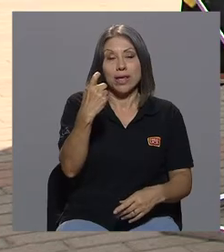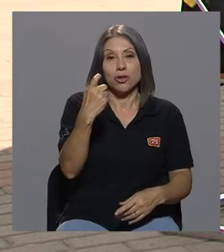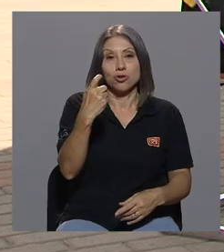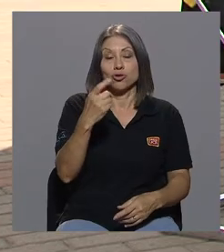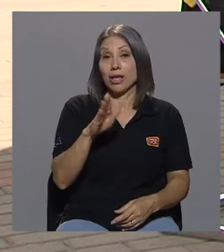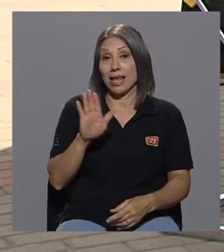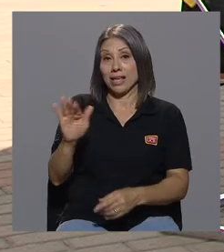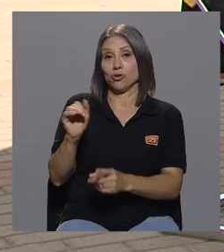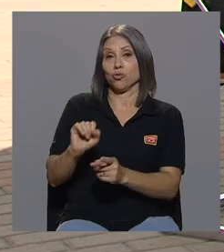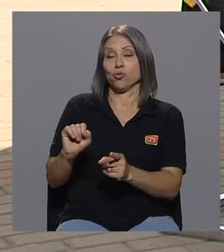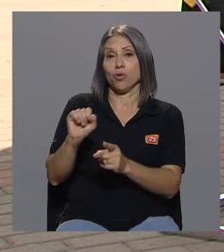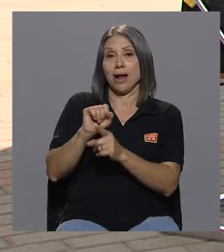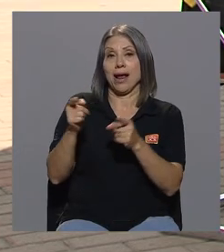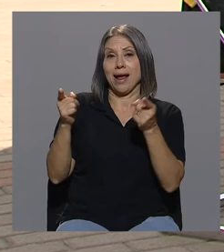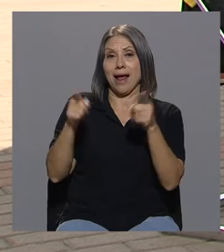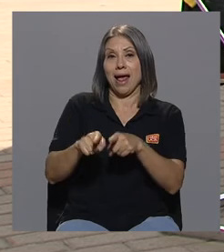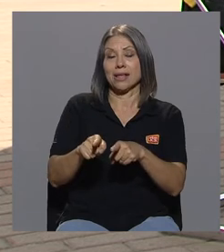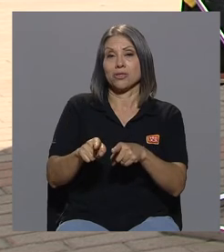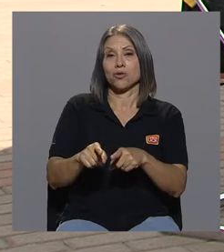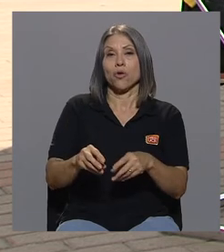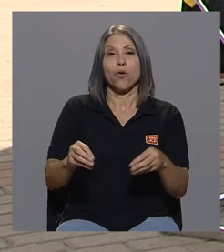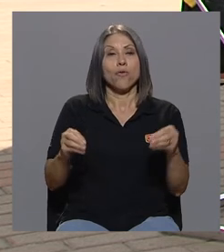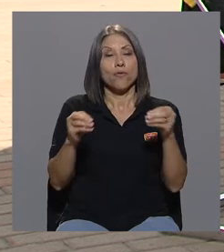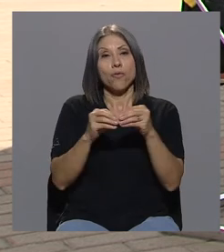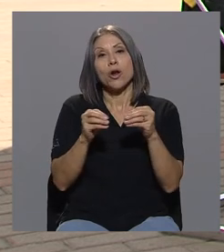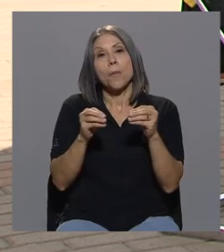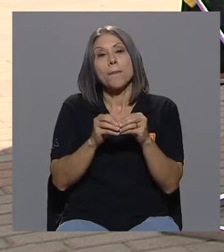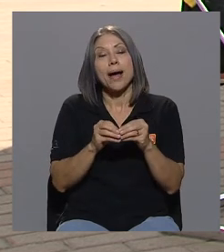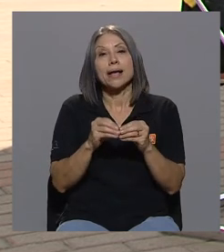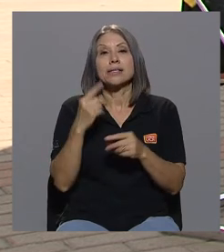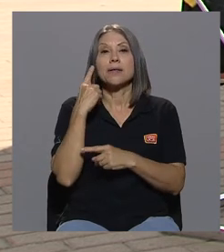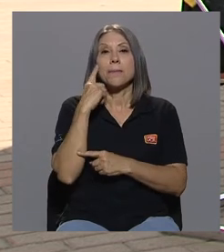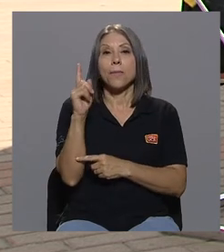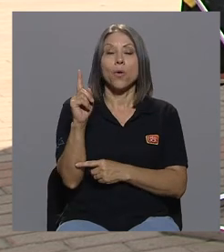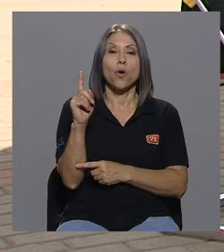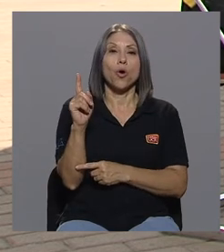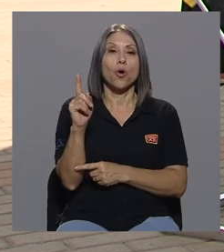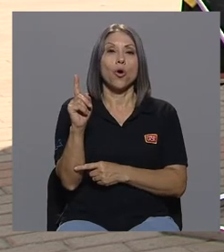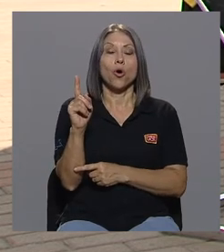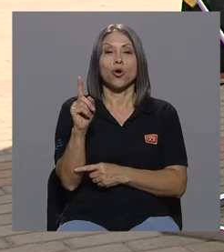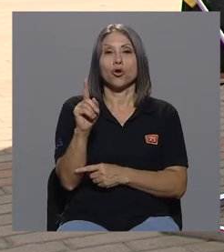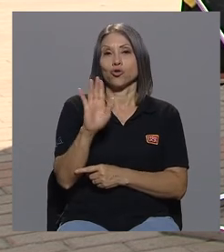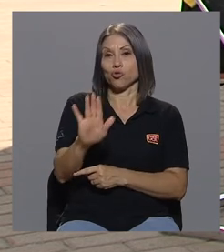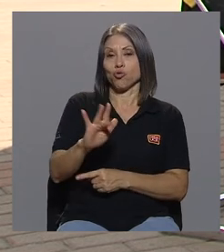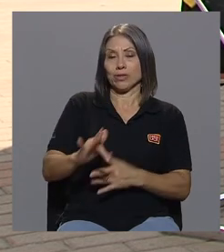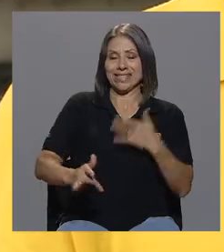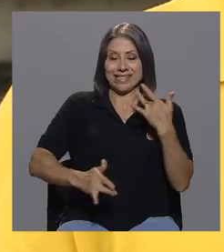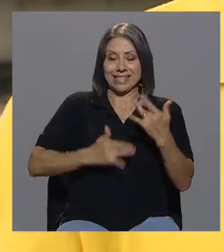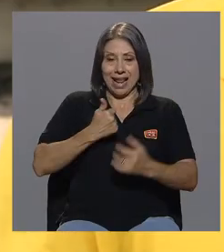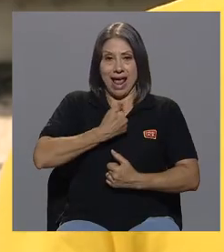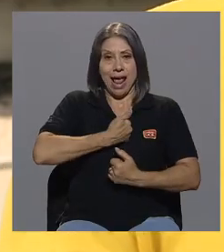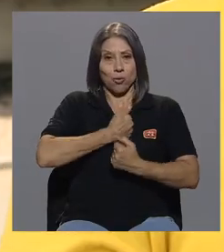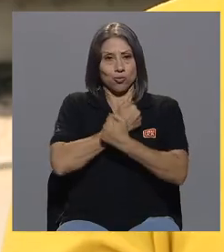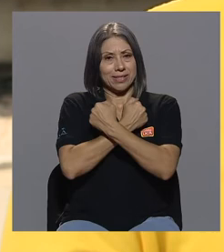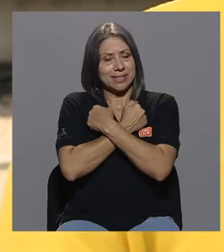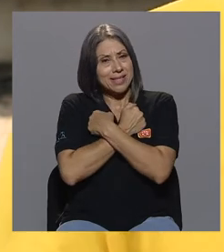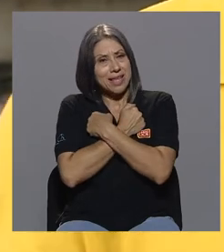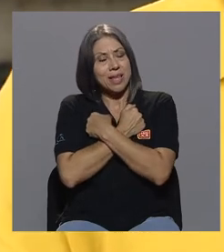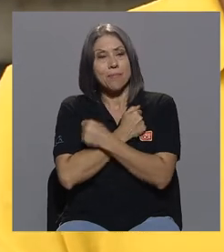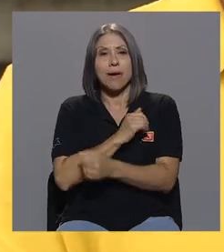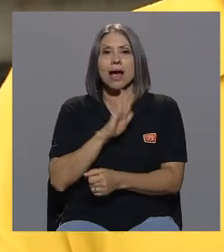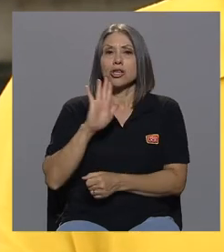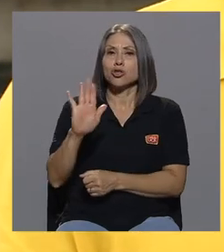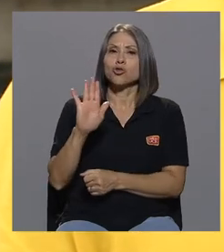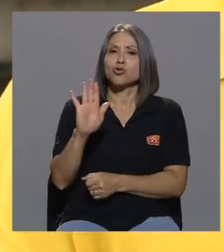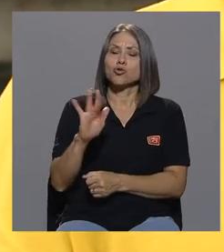fueron más por un mecanismo casi de su autoestima lo que usted me llamaba mucho de su resiliencia